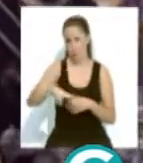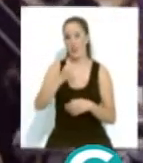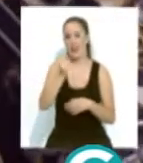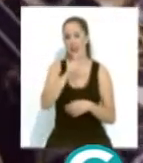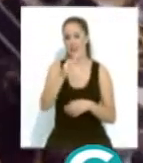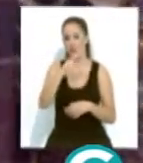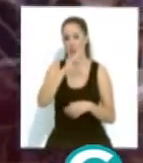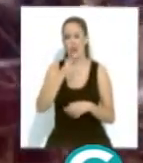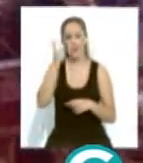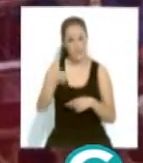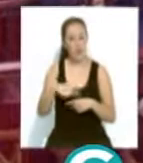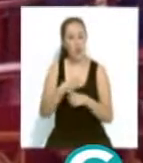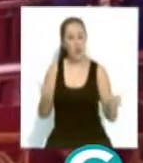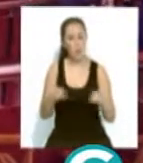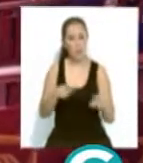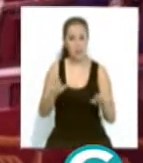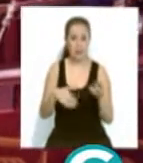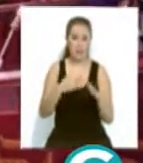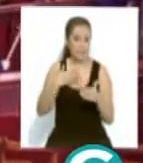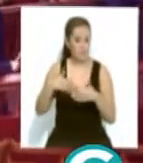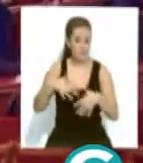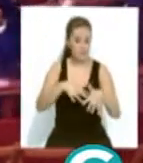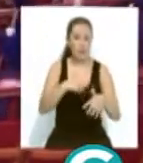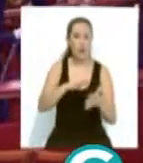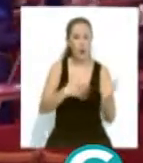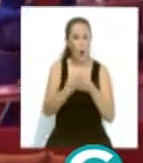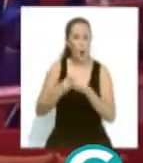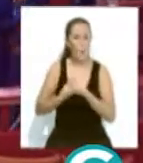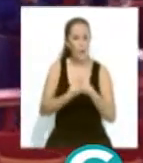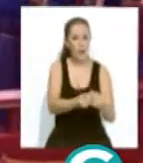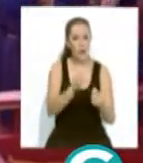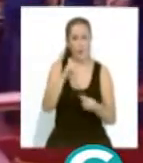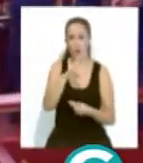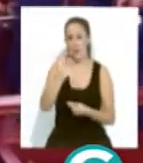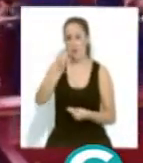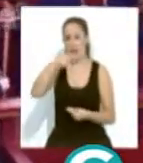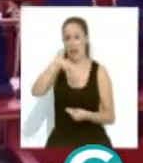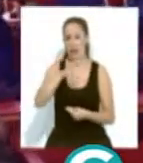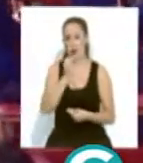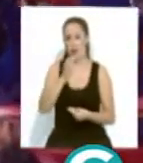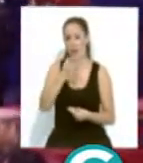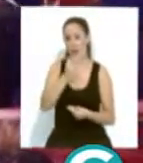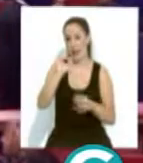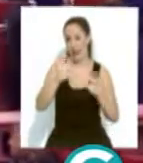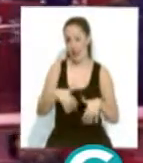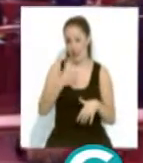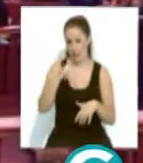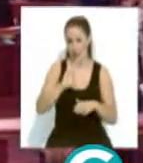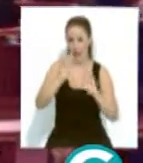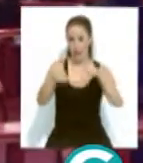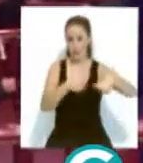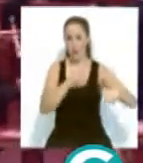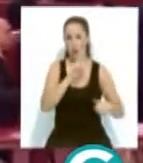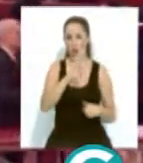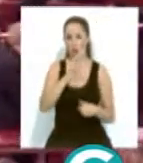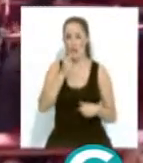novedades será la música. Desde la salida hasta la calle Montañés irá acompañada por la banda del Rosario de Cádiz. Desde Montañés hasta el regreso a San Lorenzo